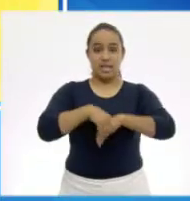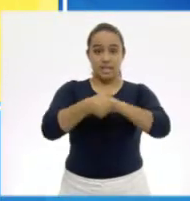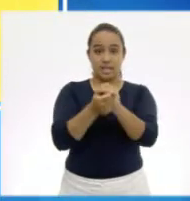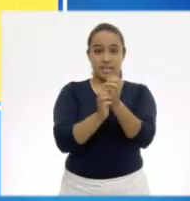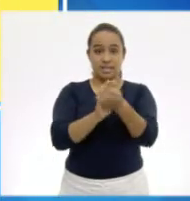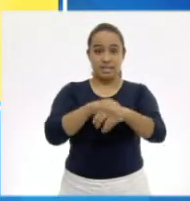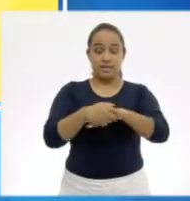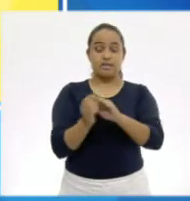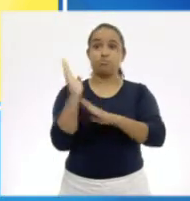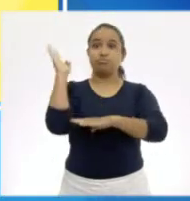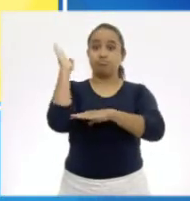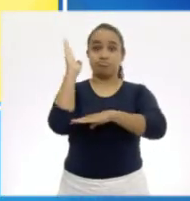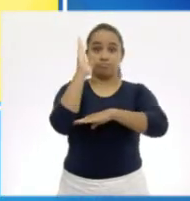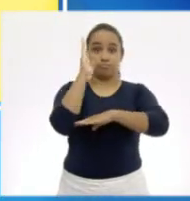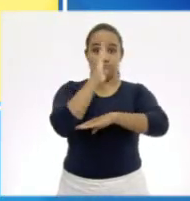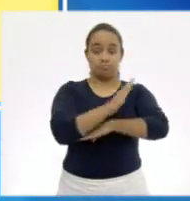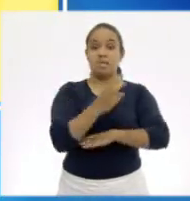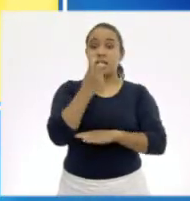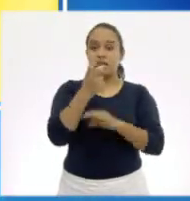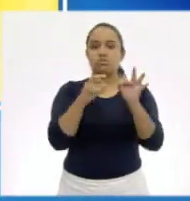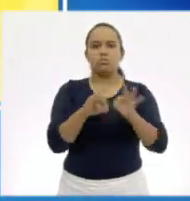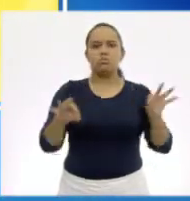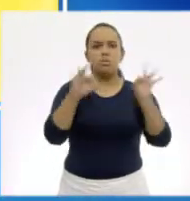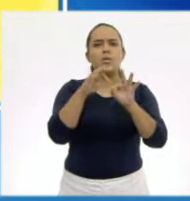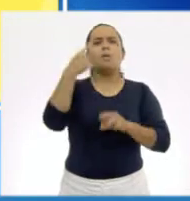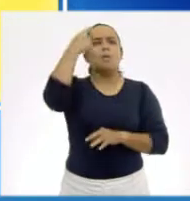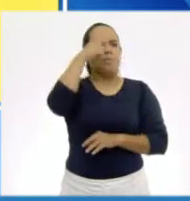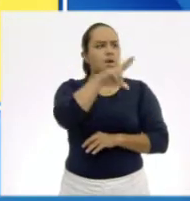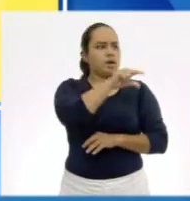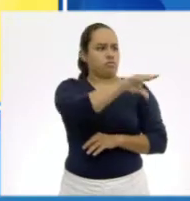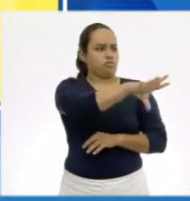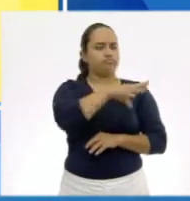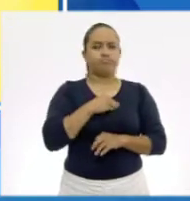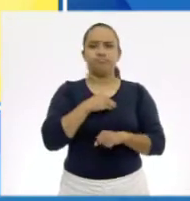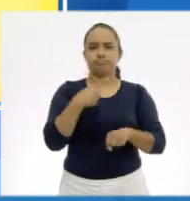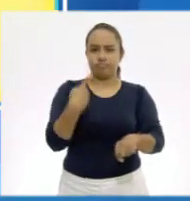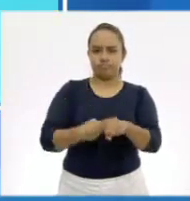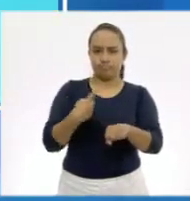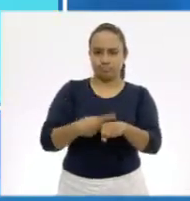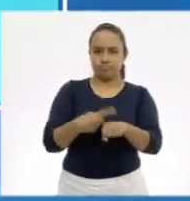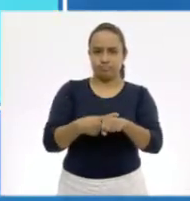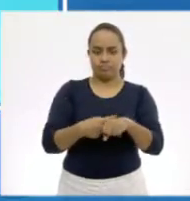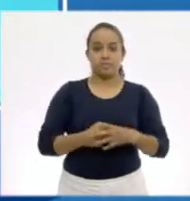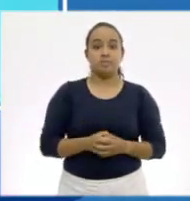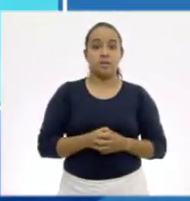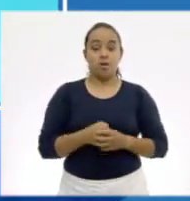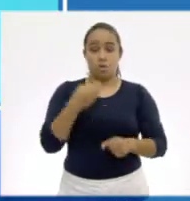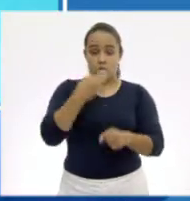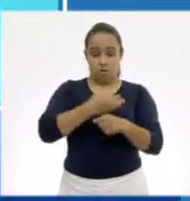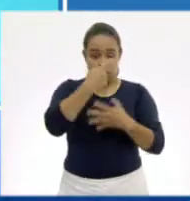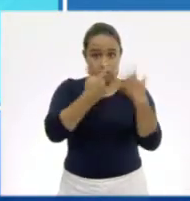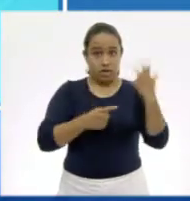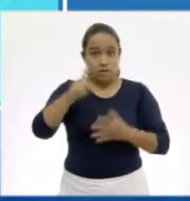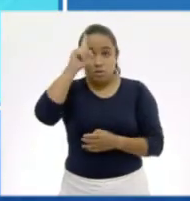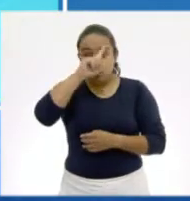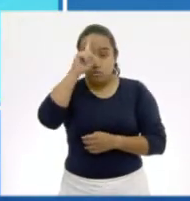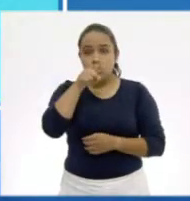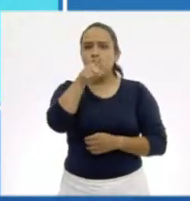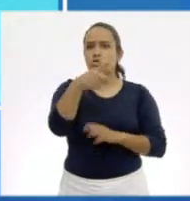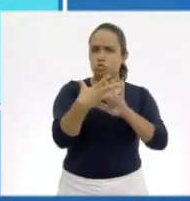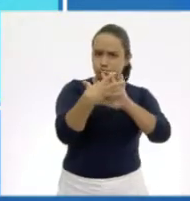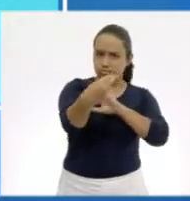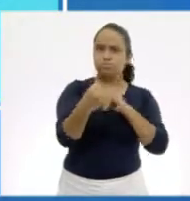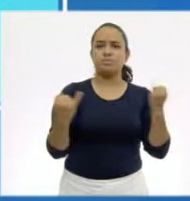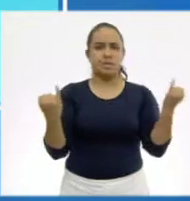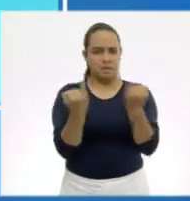Lavarnos las manos varias veces al día es importante para prevenir cualquier enfermedad. Sigue estos pasos para hacerlo